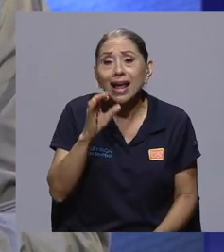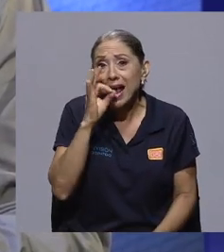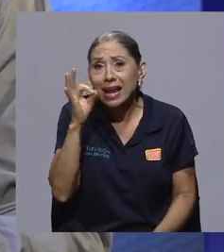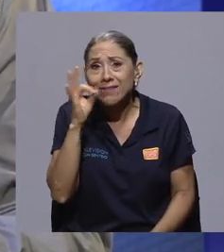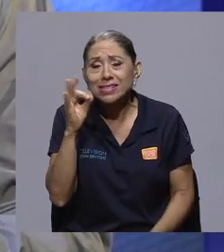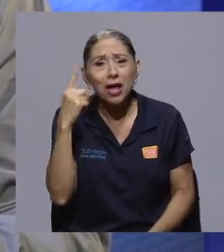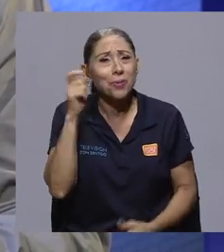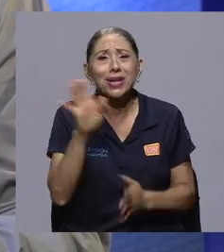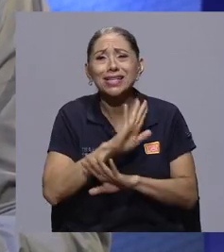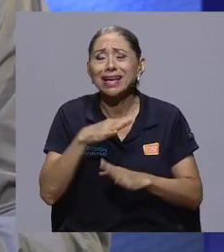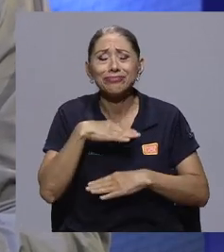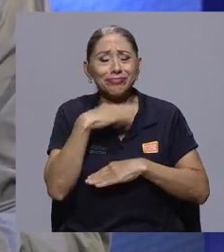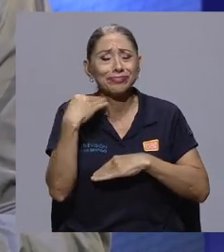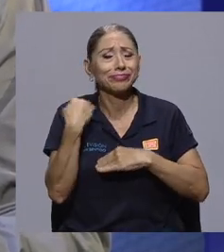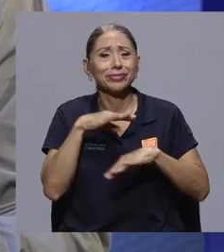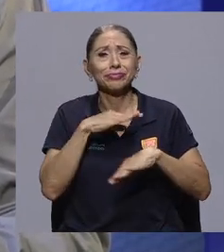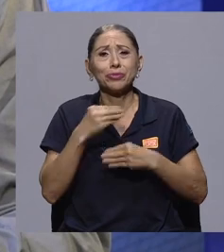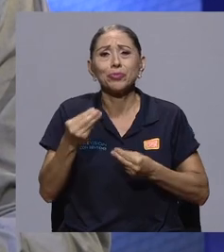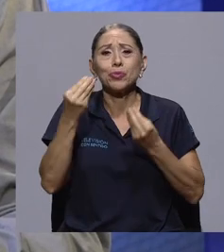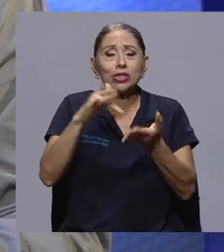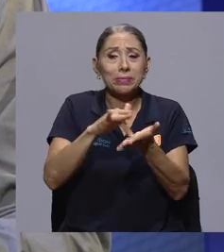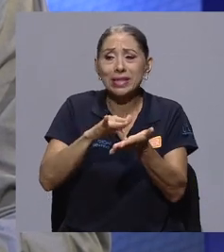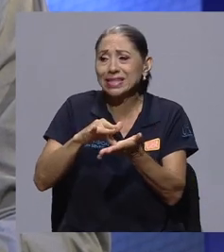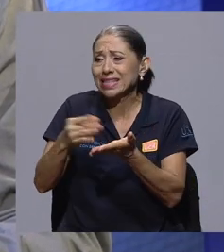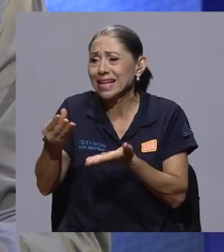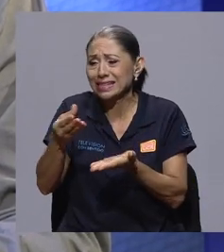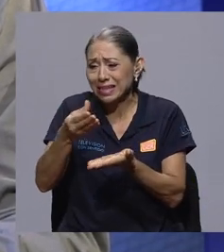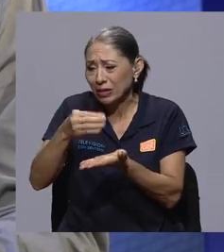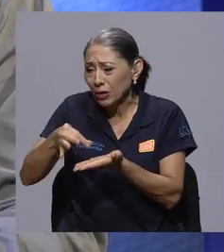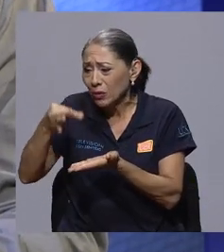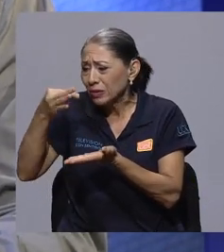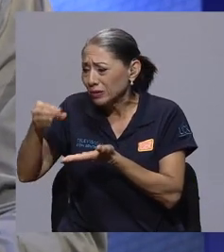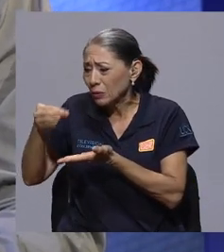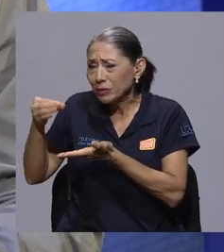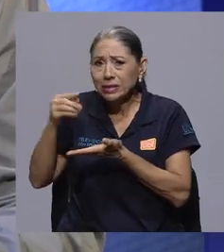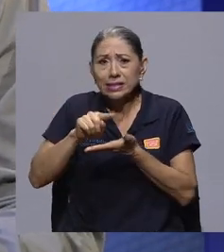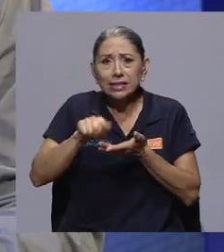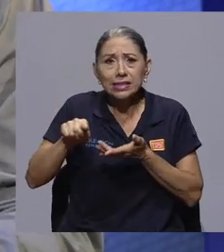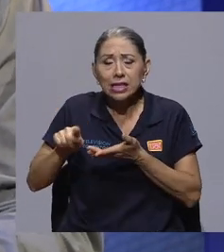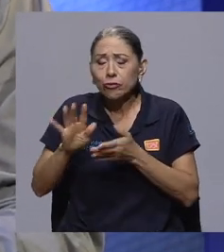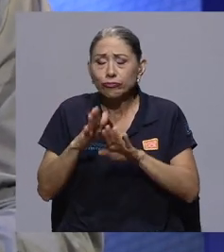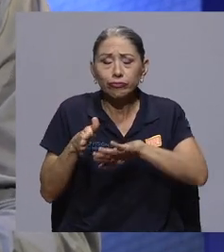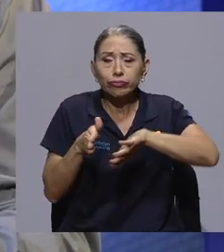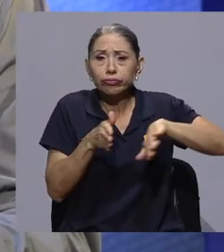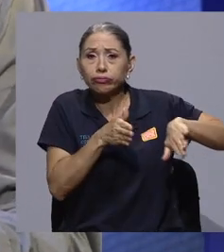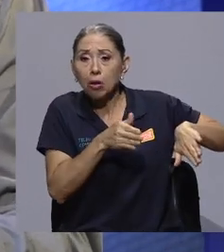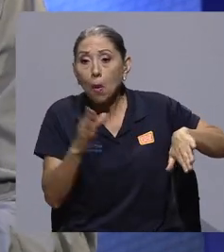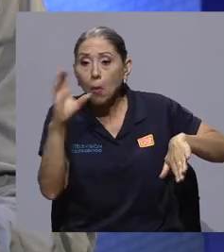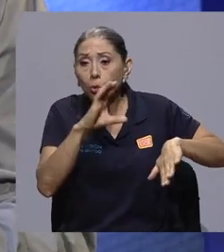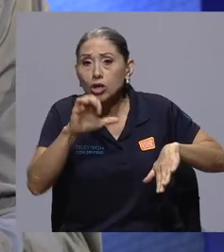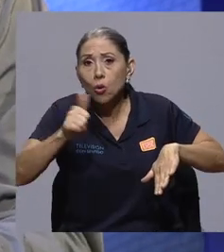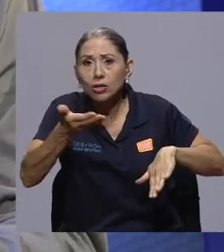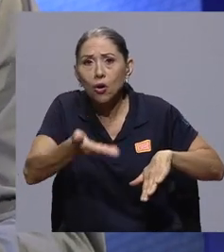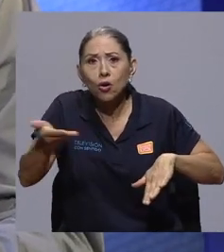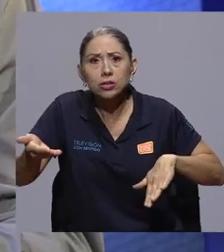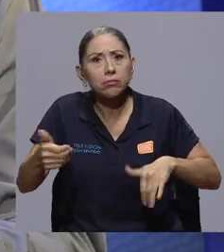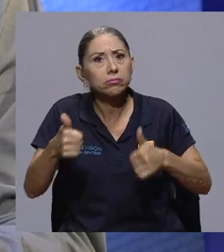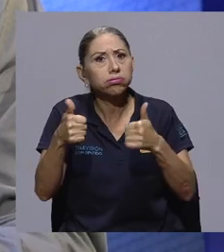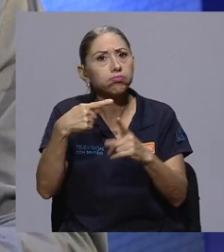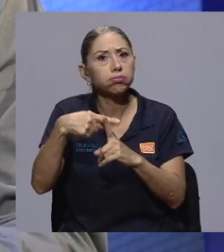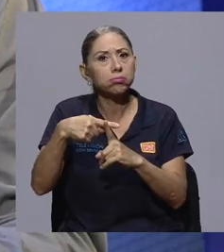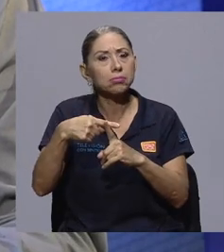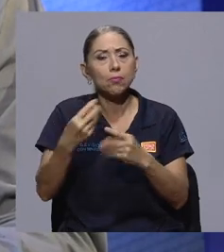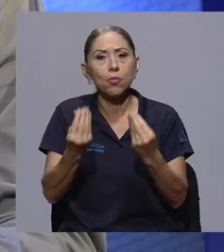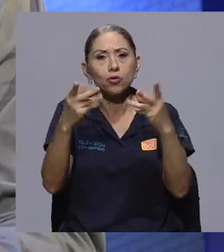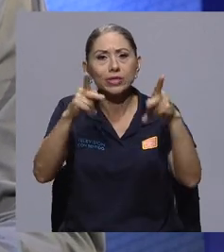opioides o benzodiazepinas que le están dando en el sector de salud. Entonces, buscan otras opciones y ven que es efectiva. Y son muchas personas, la